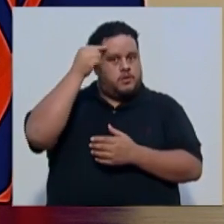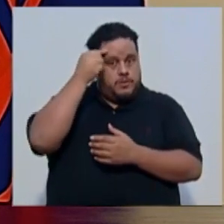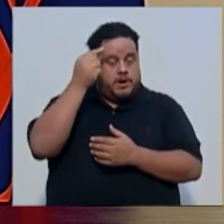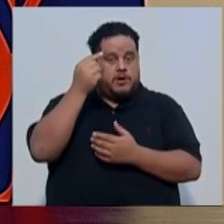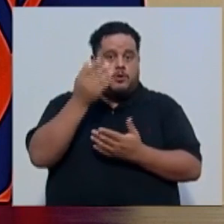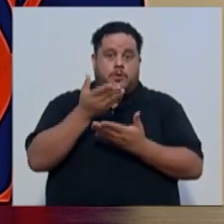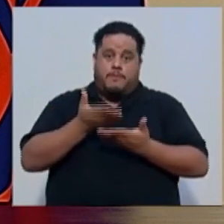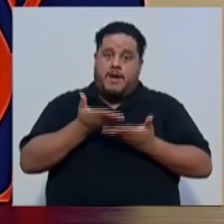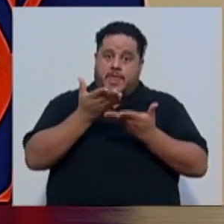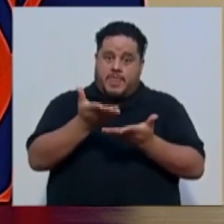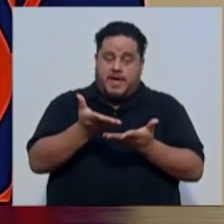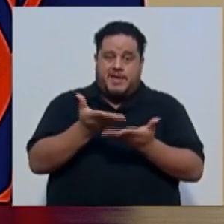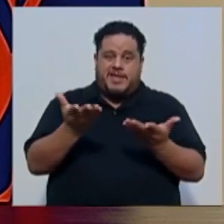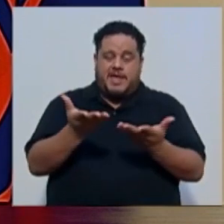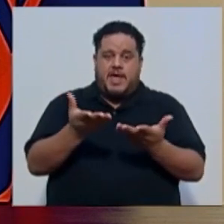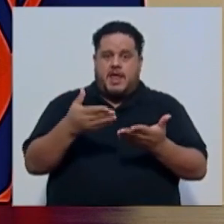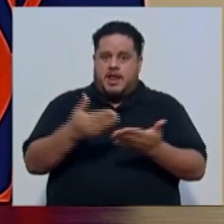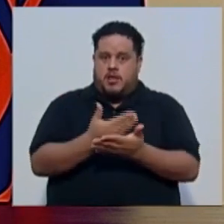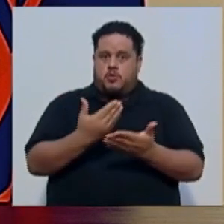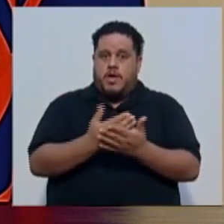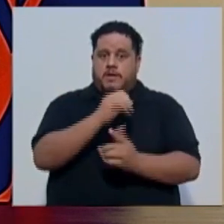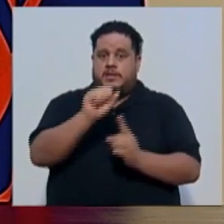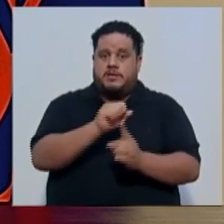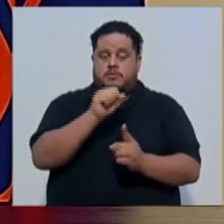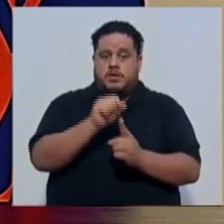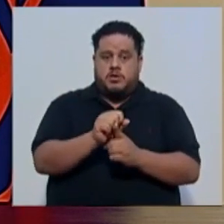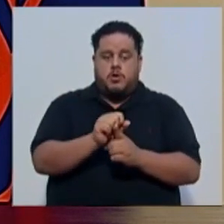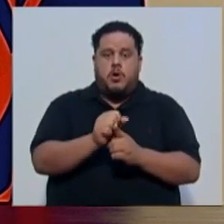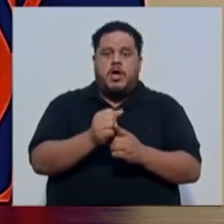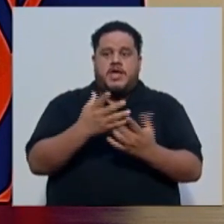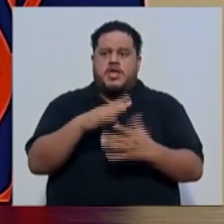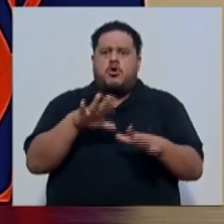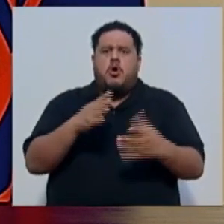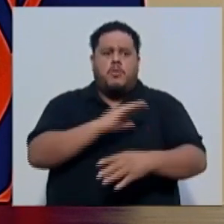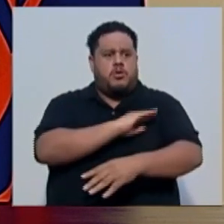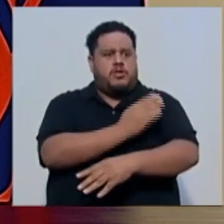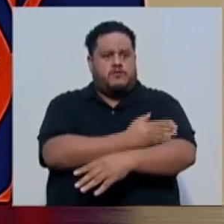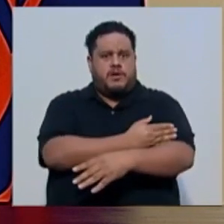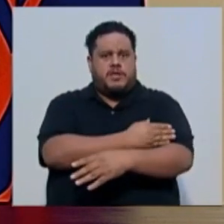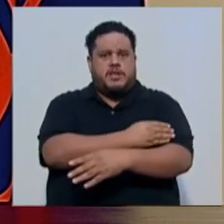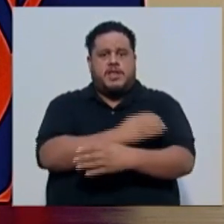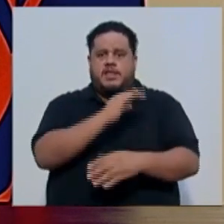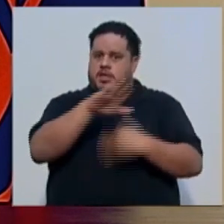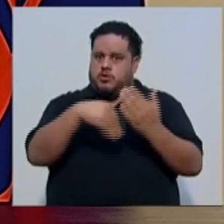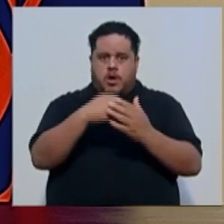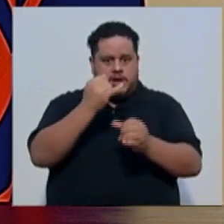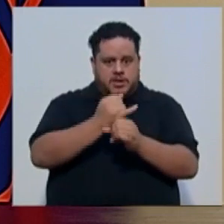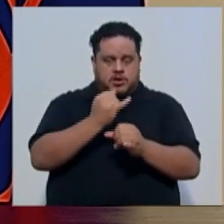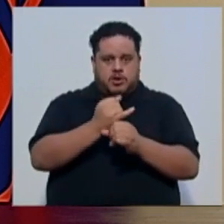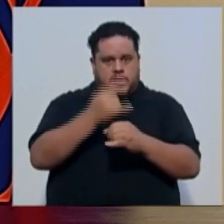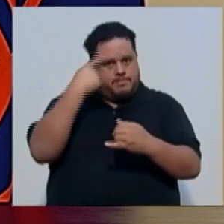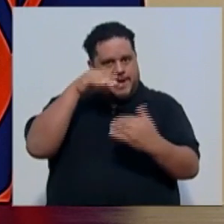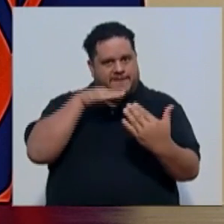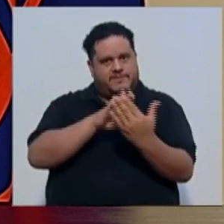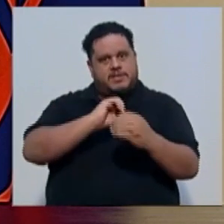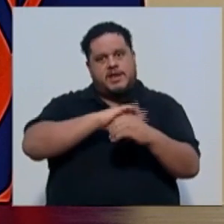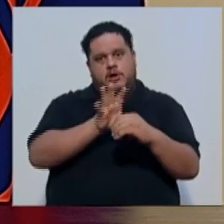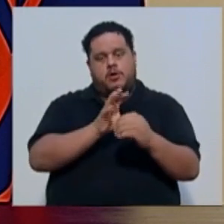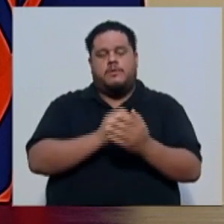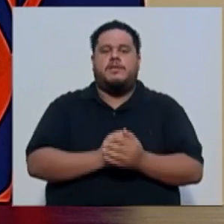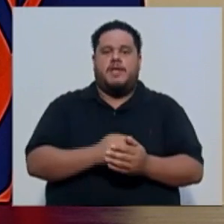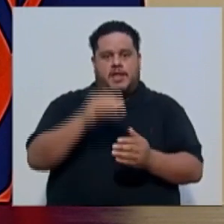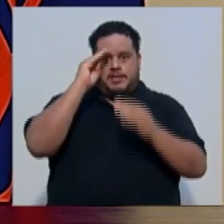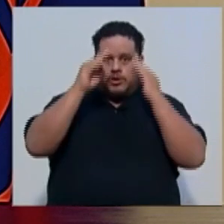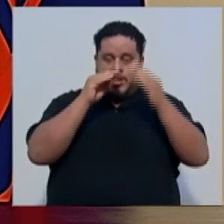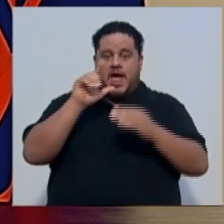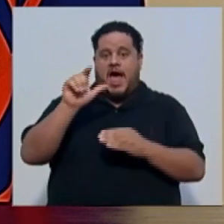República da el balance y actualización de la situación y esfuerzos conjuntos de cómo Costa Rica enfrenta la emergencia por el COVID-19. Saludamos a la